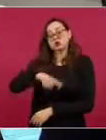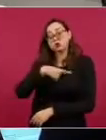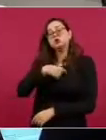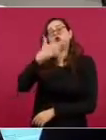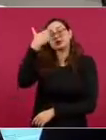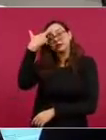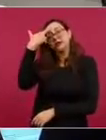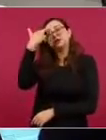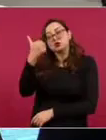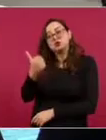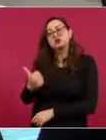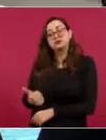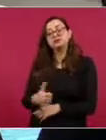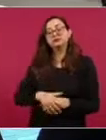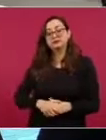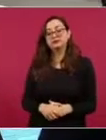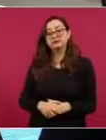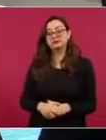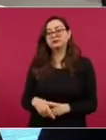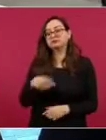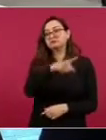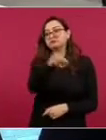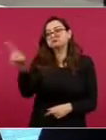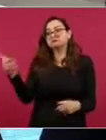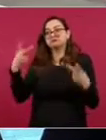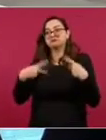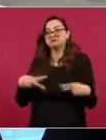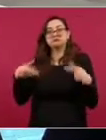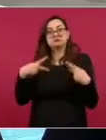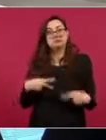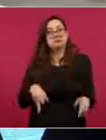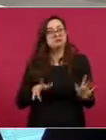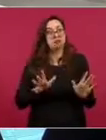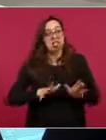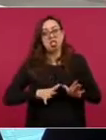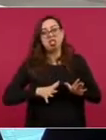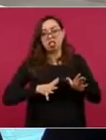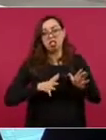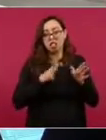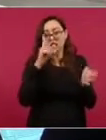actos contrarios a la democracia.